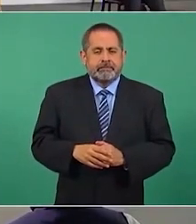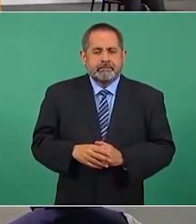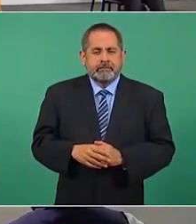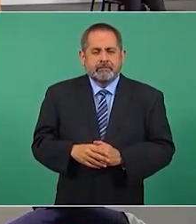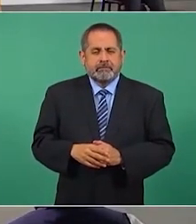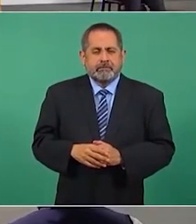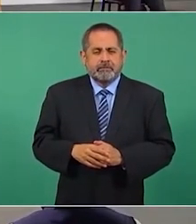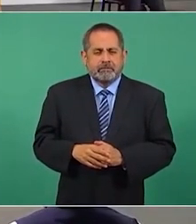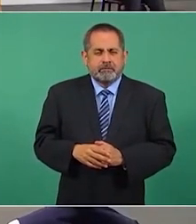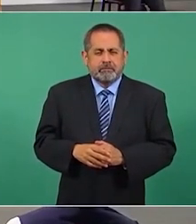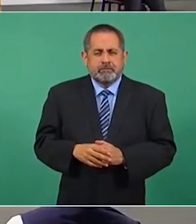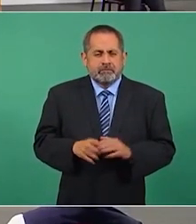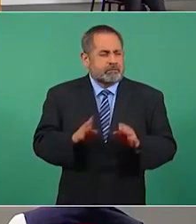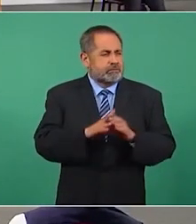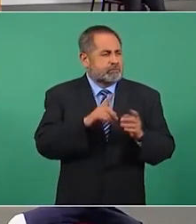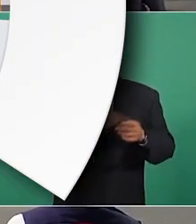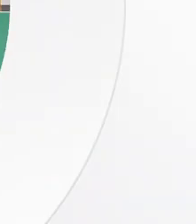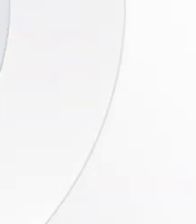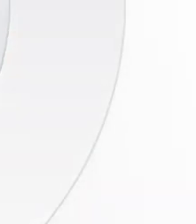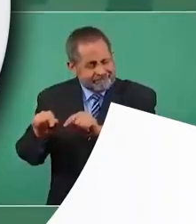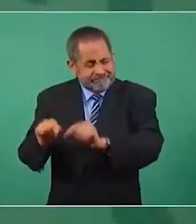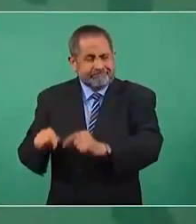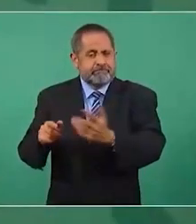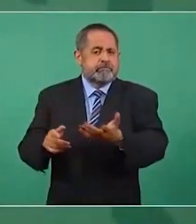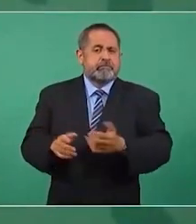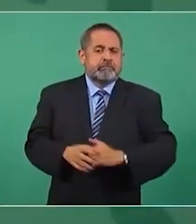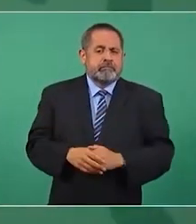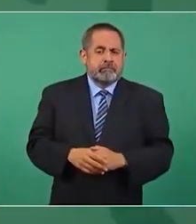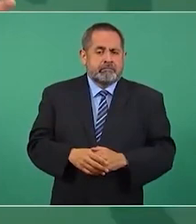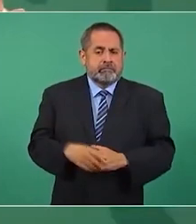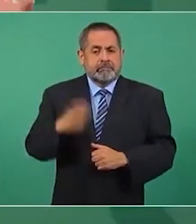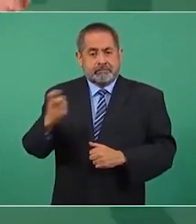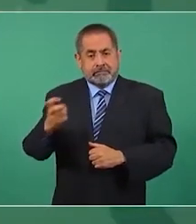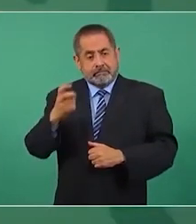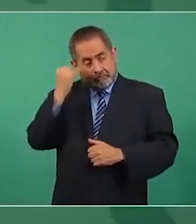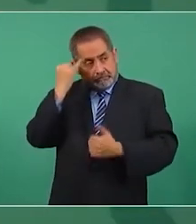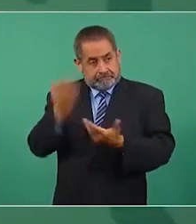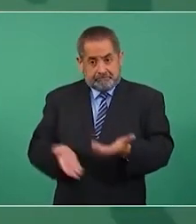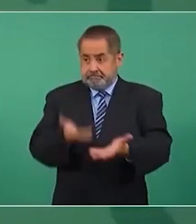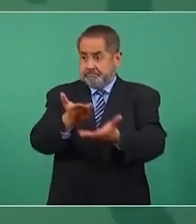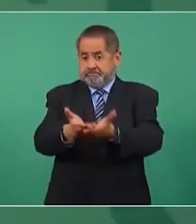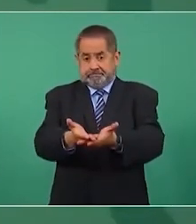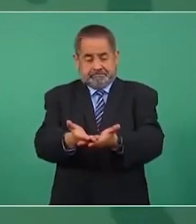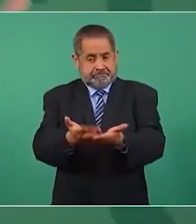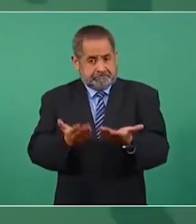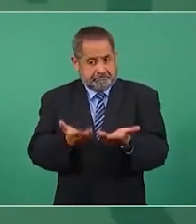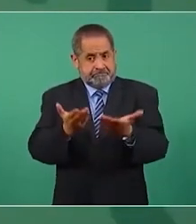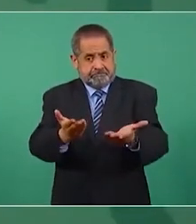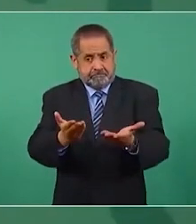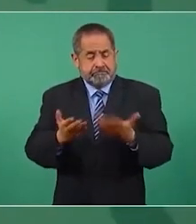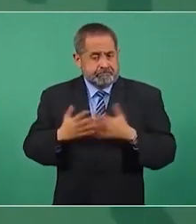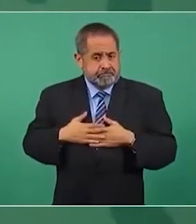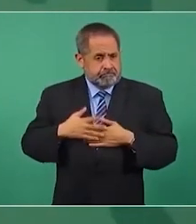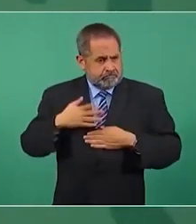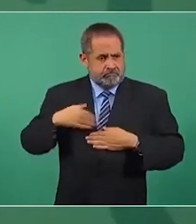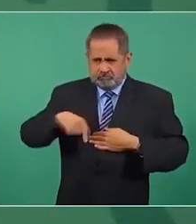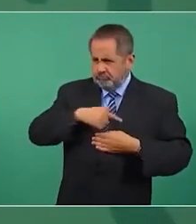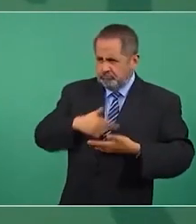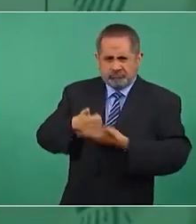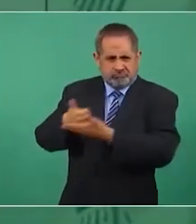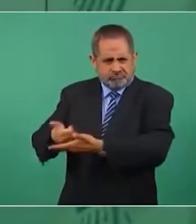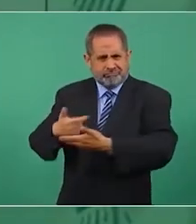como se adquiere credibilidad y eso es lo que les estoy planteando nosotros les ayudamos